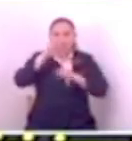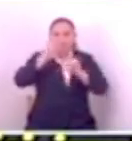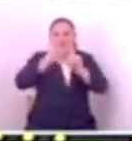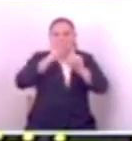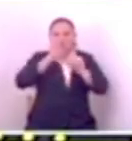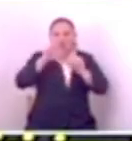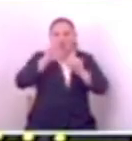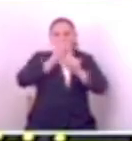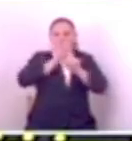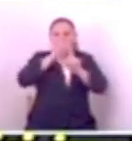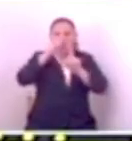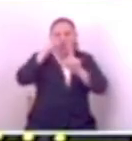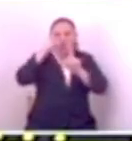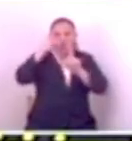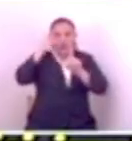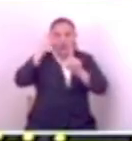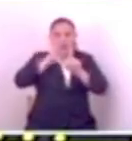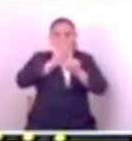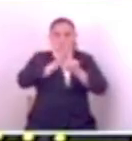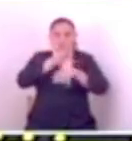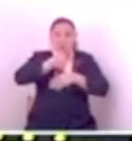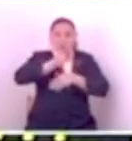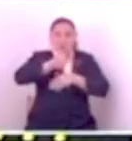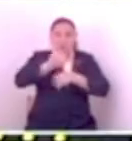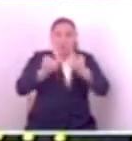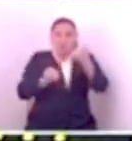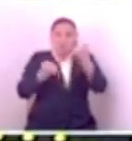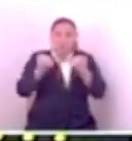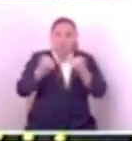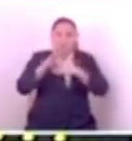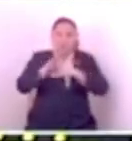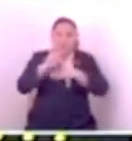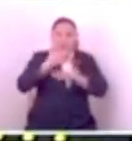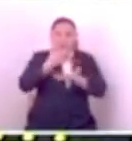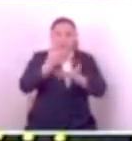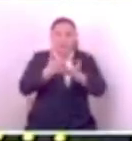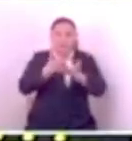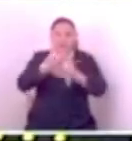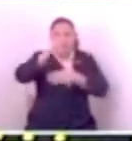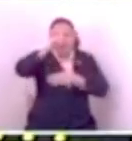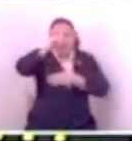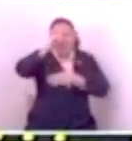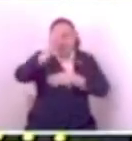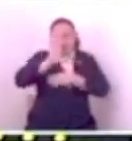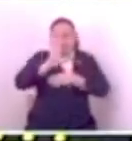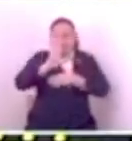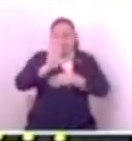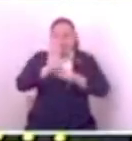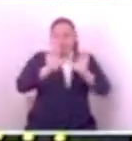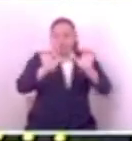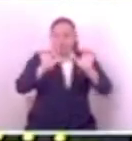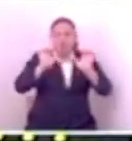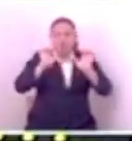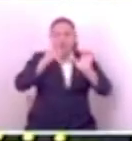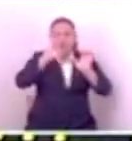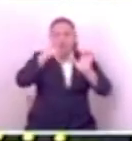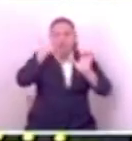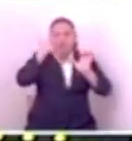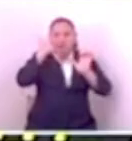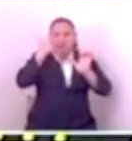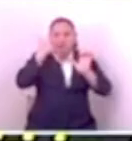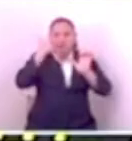cosa. O también será de que definitivamente este señor ya tiene los días contados en la asamblea